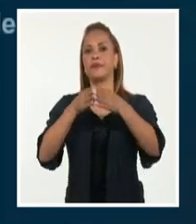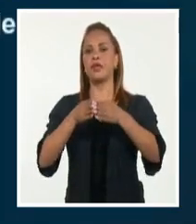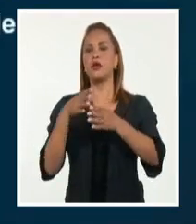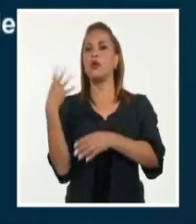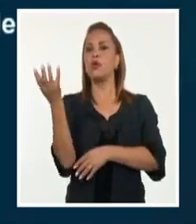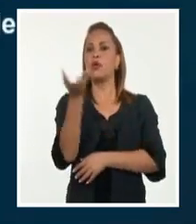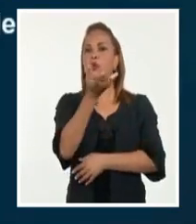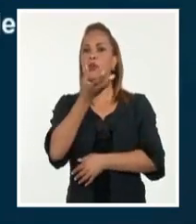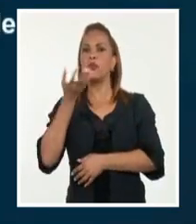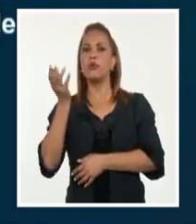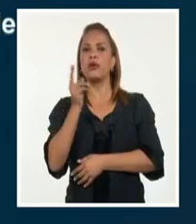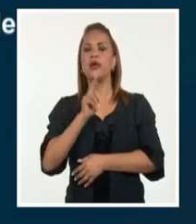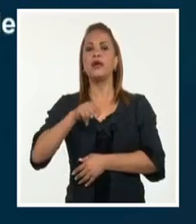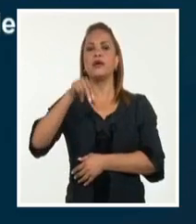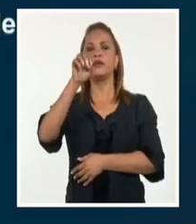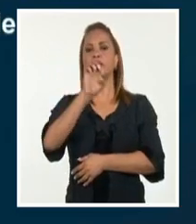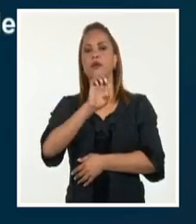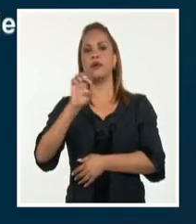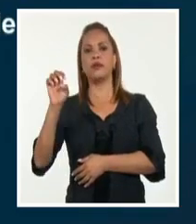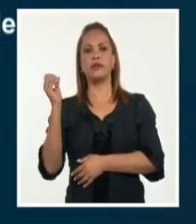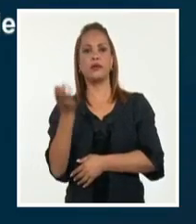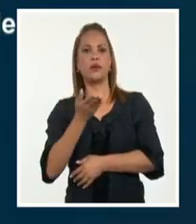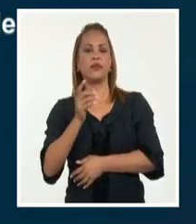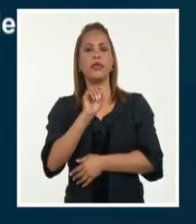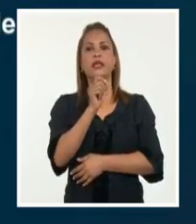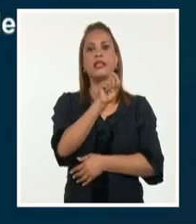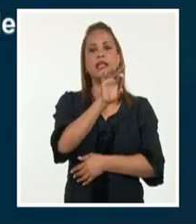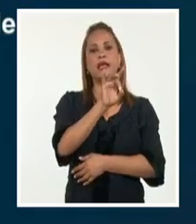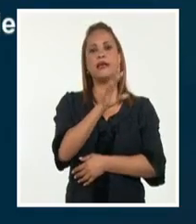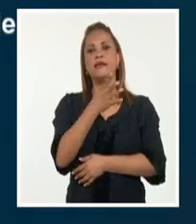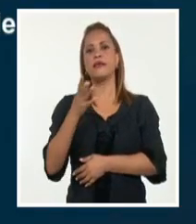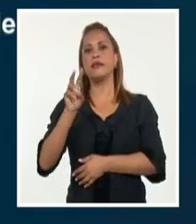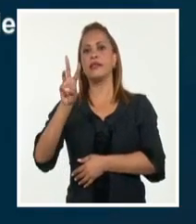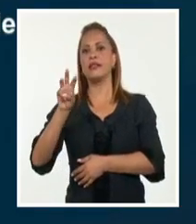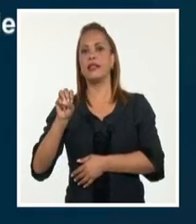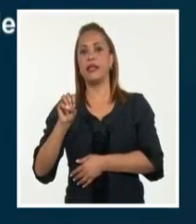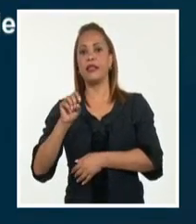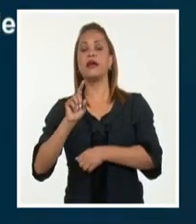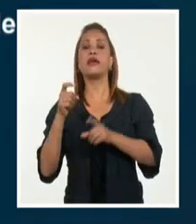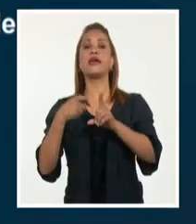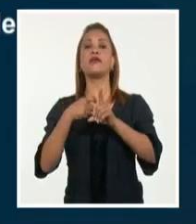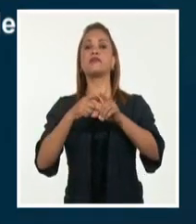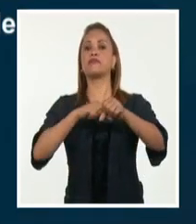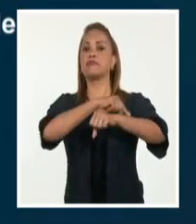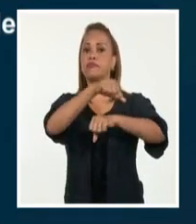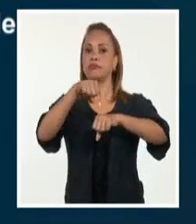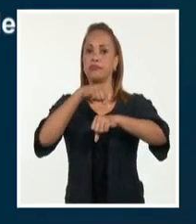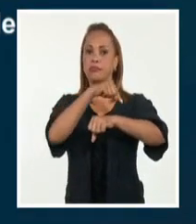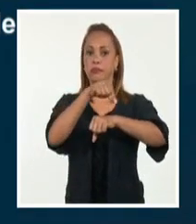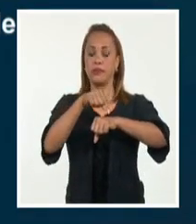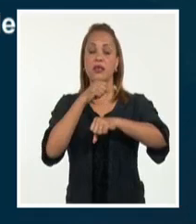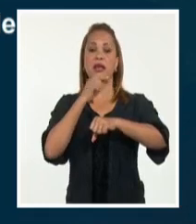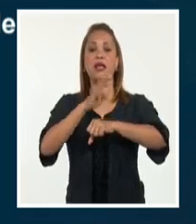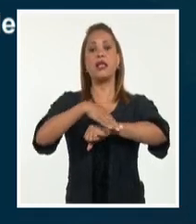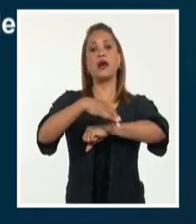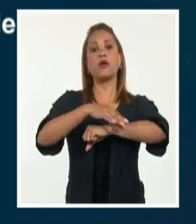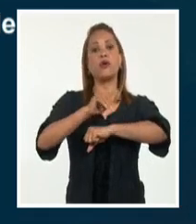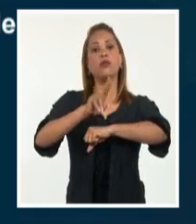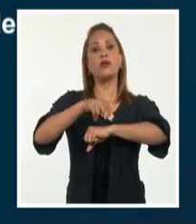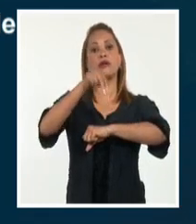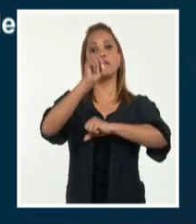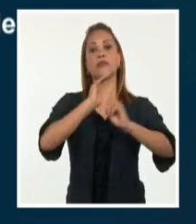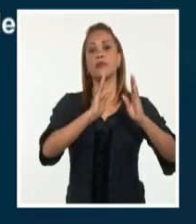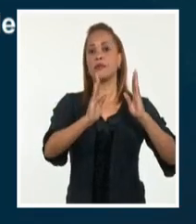vientos del nordeste con velocidades entre 15 y 30 kilómetros por hora hasta 35 kilómetros por hora en zonas de la costa norte de la región